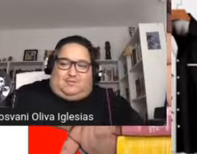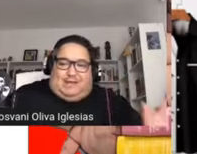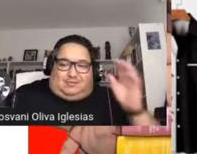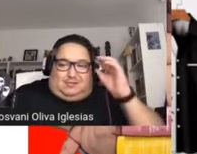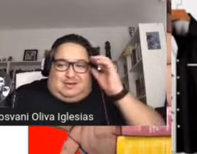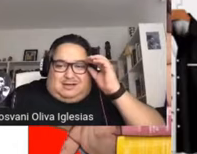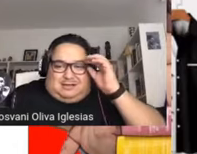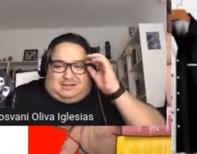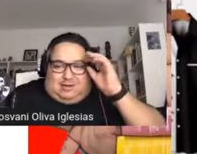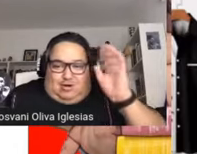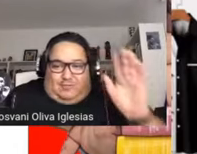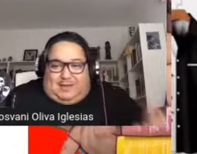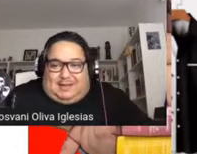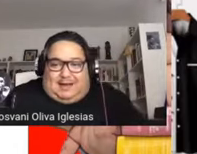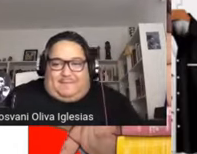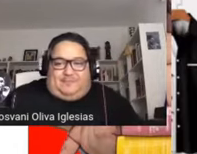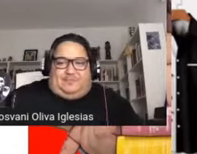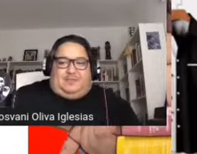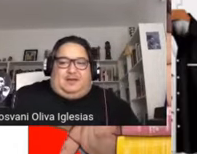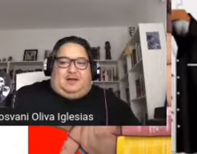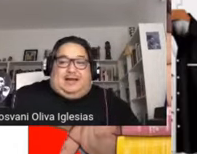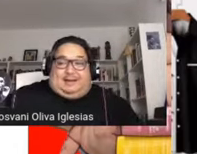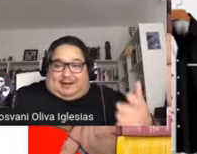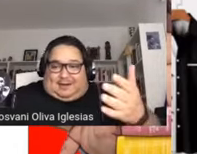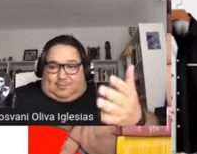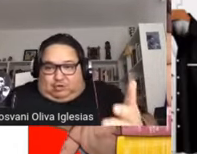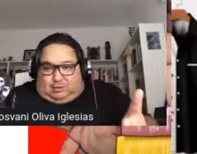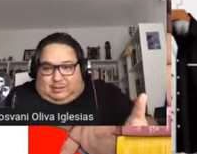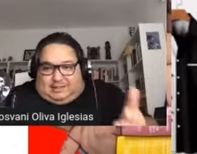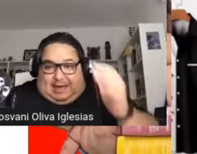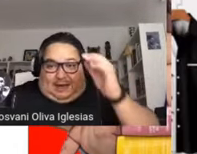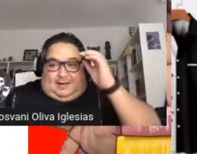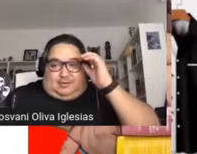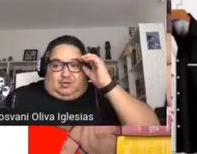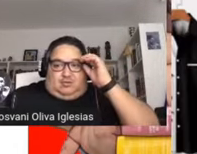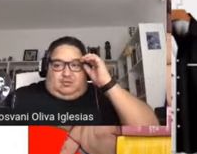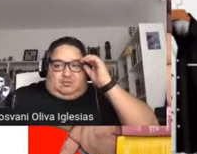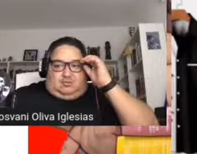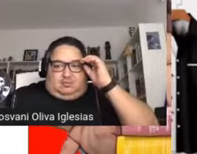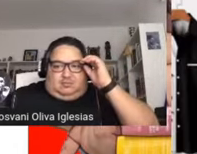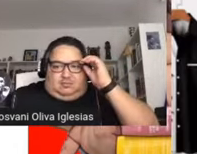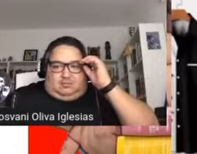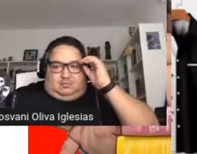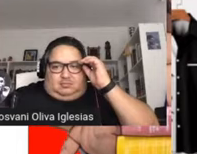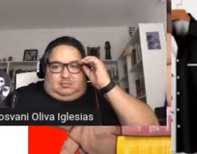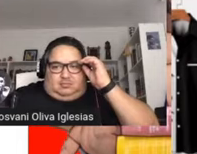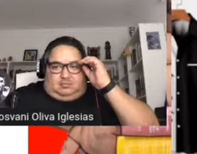No, de eso, de eso, se olvida el terremoto de Charleston.